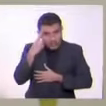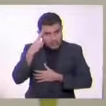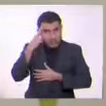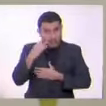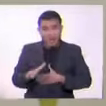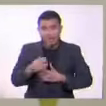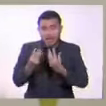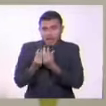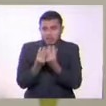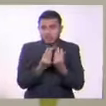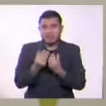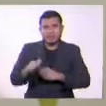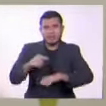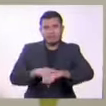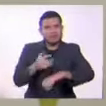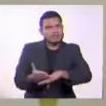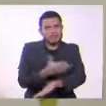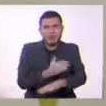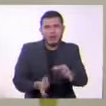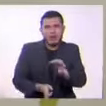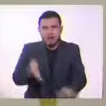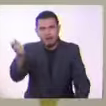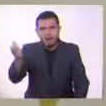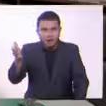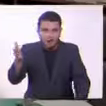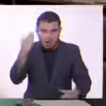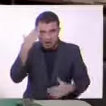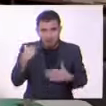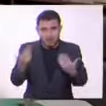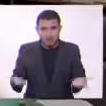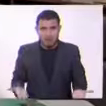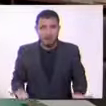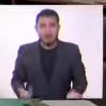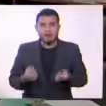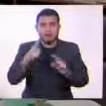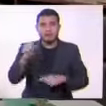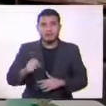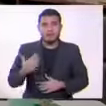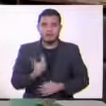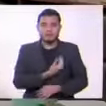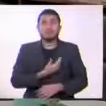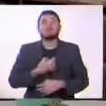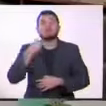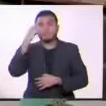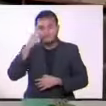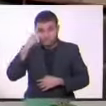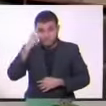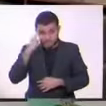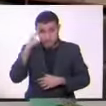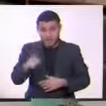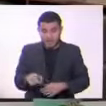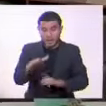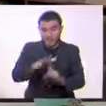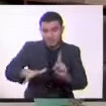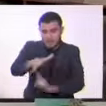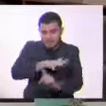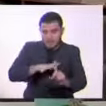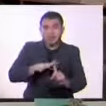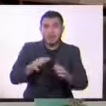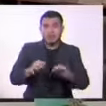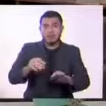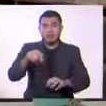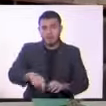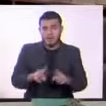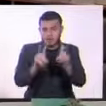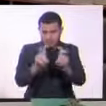de su época es muy injusta con las mujeres. Si analizamos el contexto de la obra con los contenidos